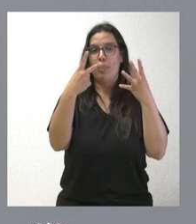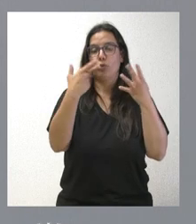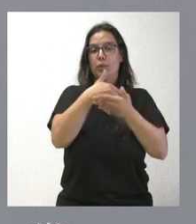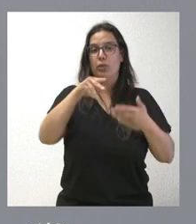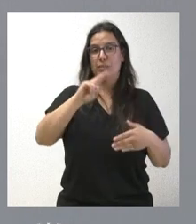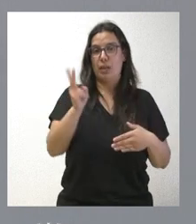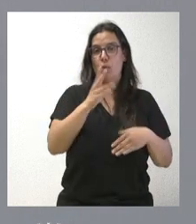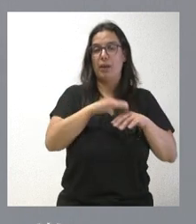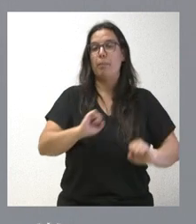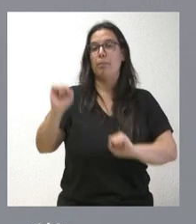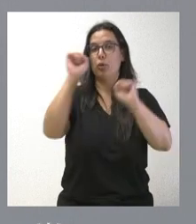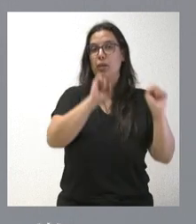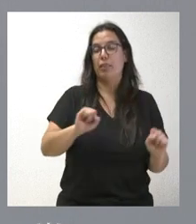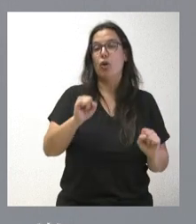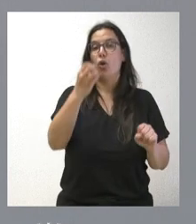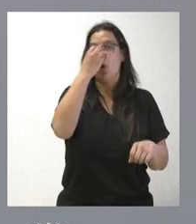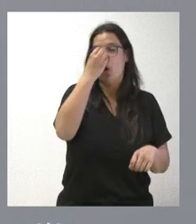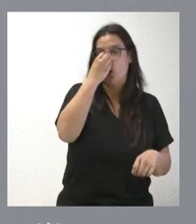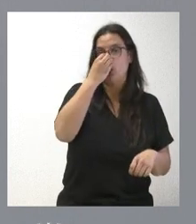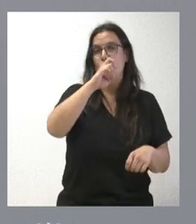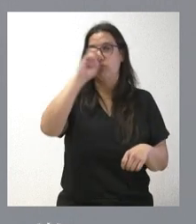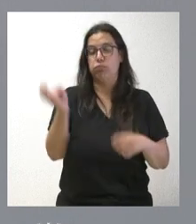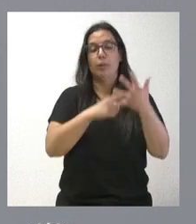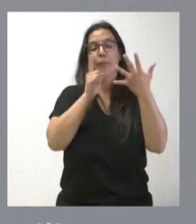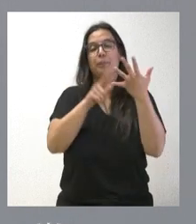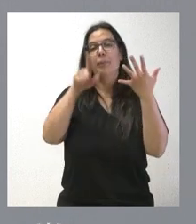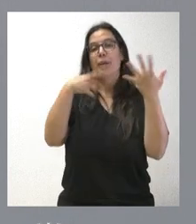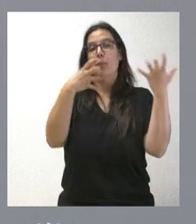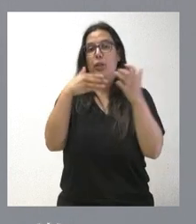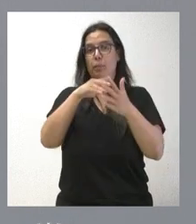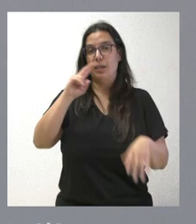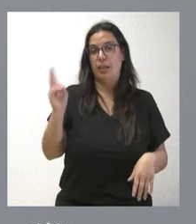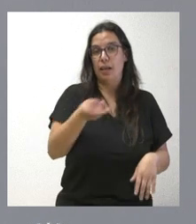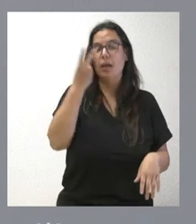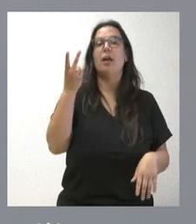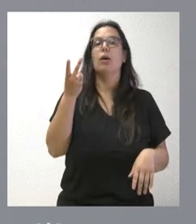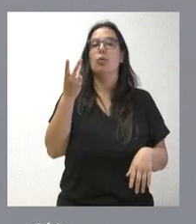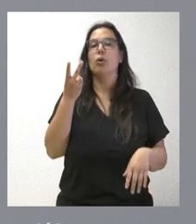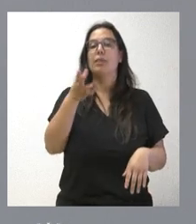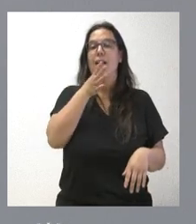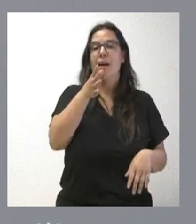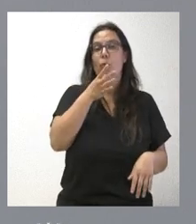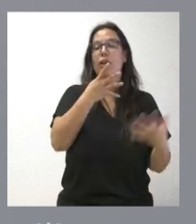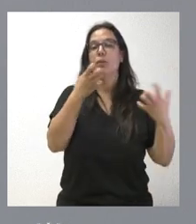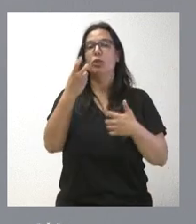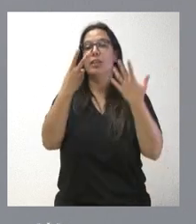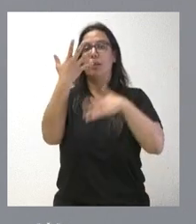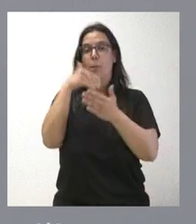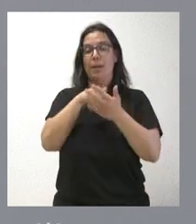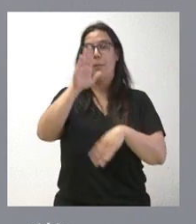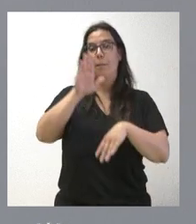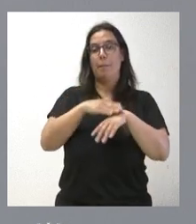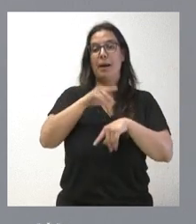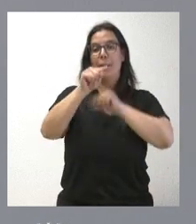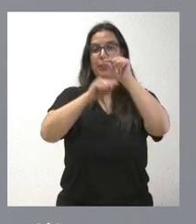euros de protección del oso y el uruguayo, los 900.000 euros del abastecimiento de agua y los 625.000 del tratamiento de